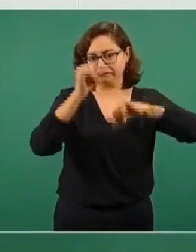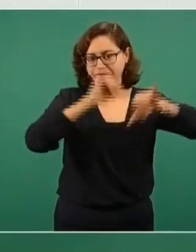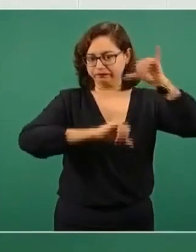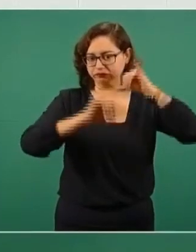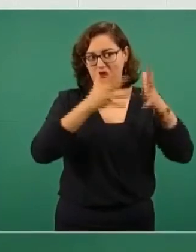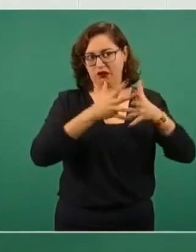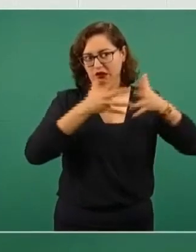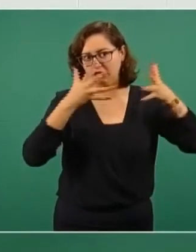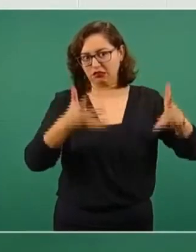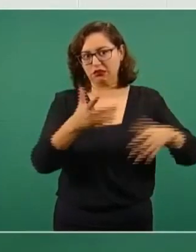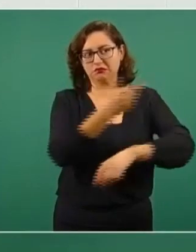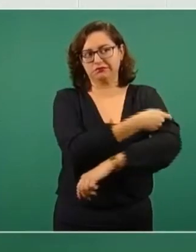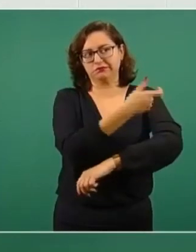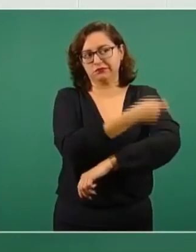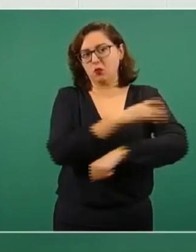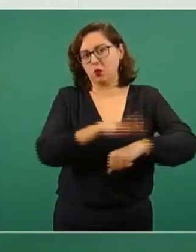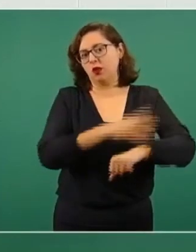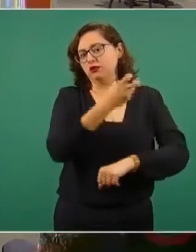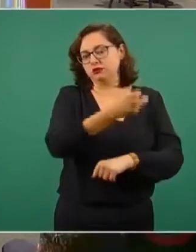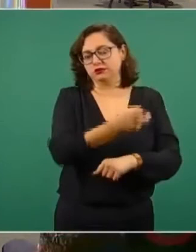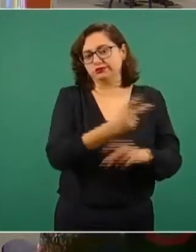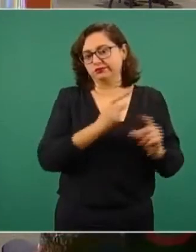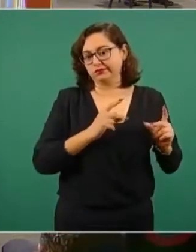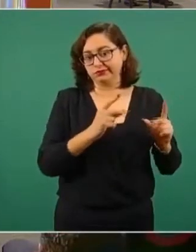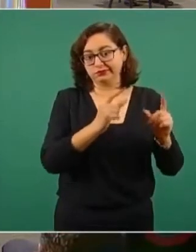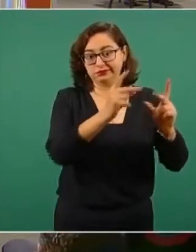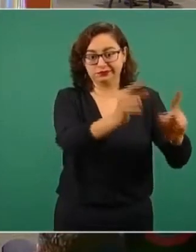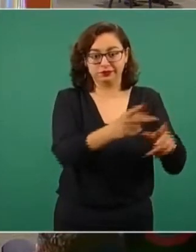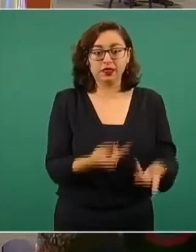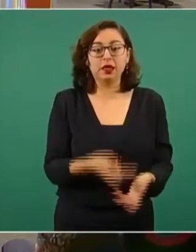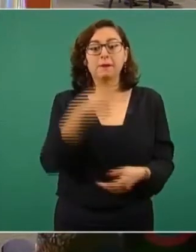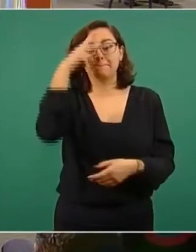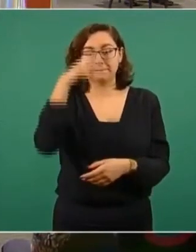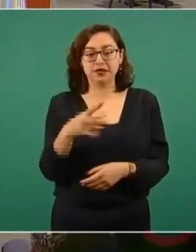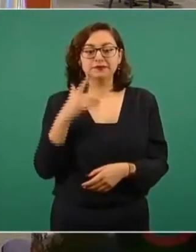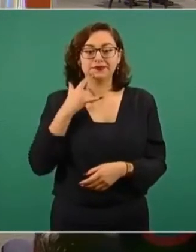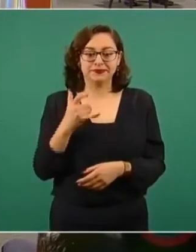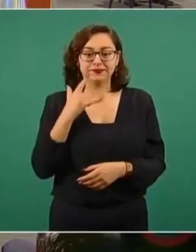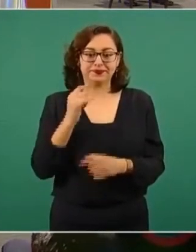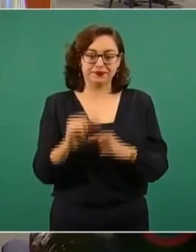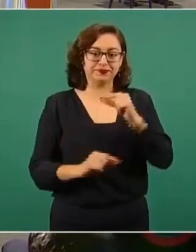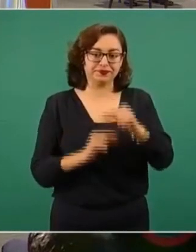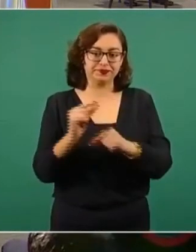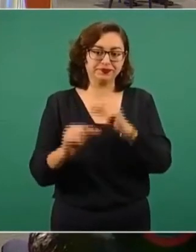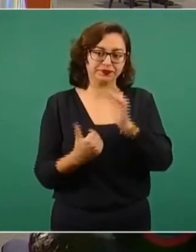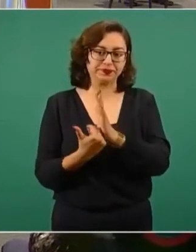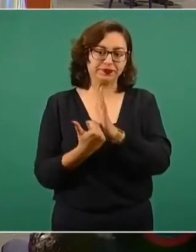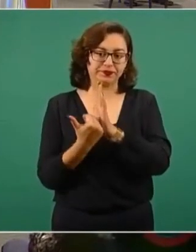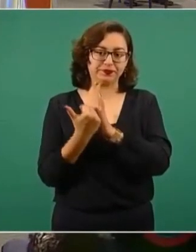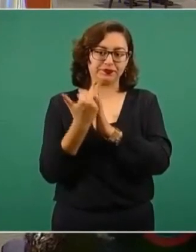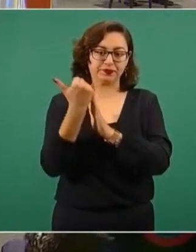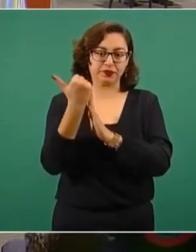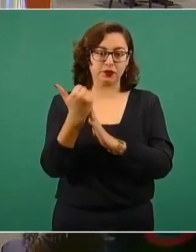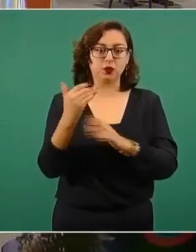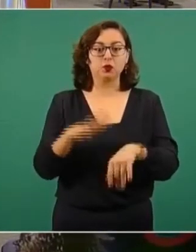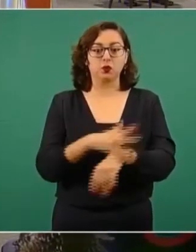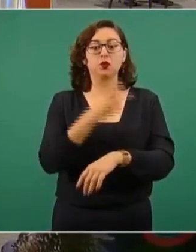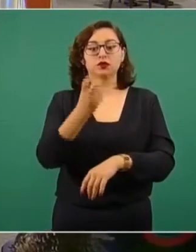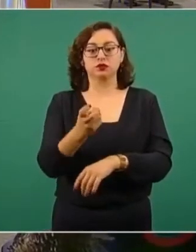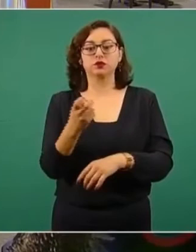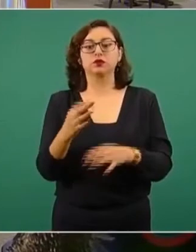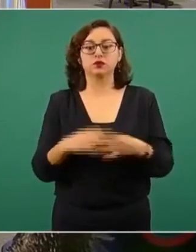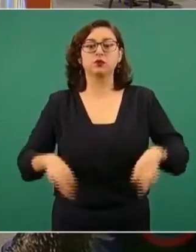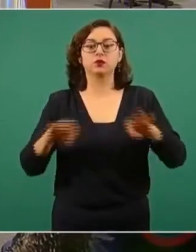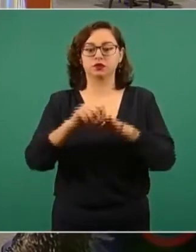lo que explica que estén aquí. Y México está en este punto y vamos hacia arriba. De ahí la importancia de lo que vamos a escuchar hoy, que es el